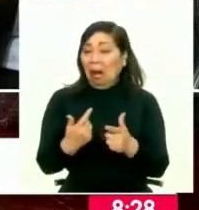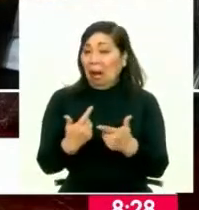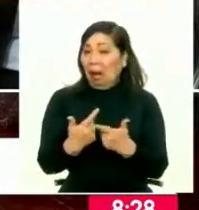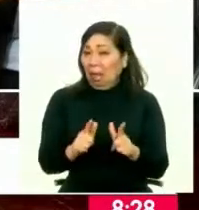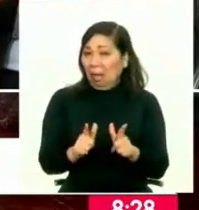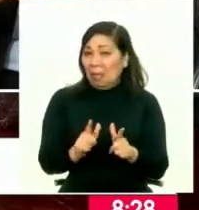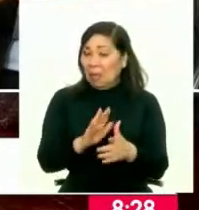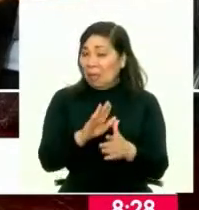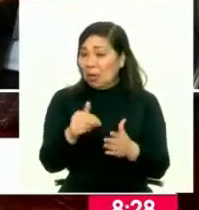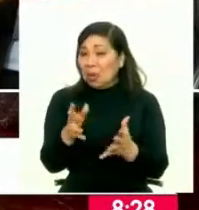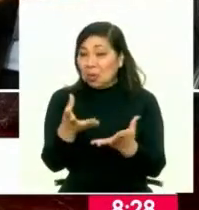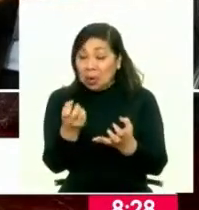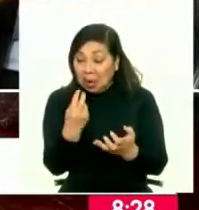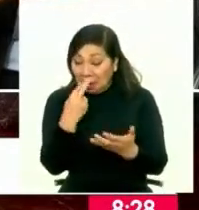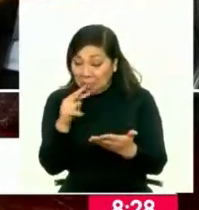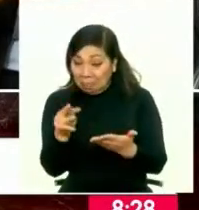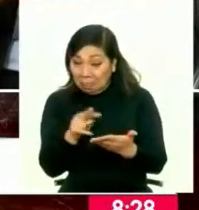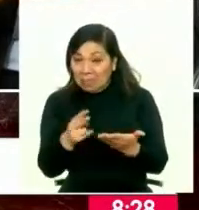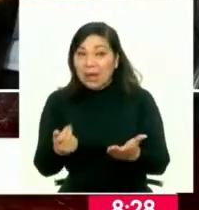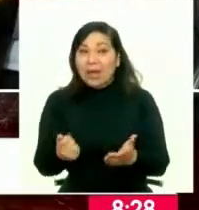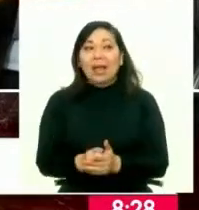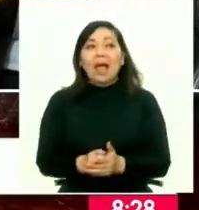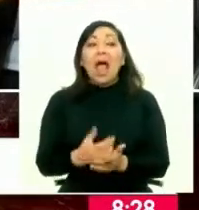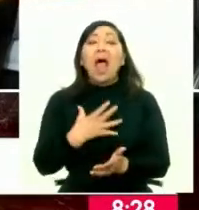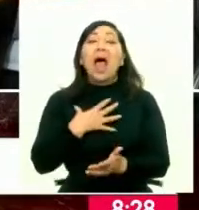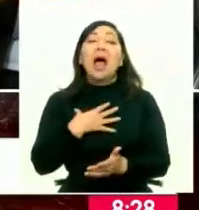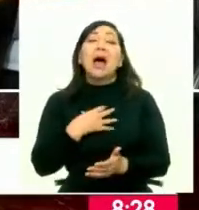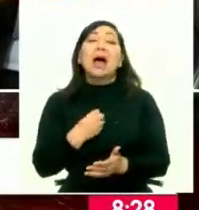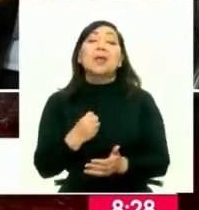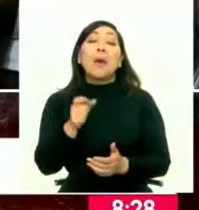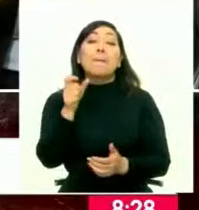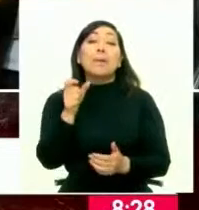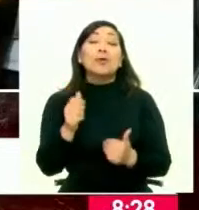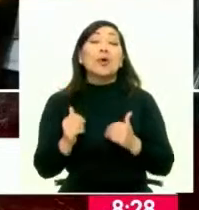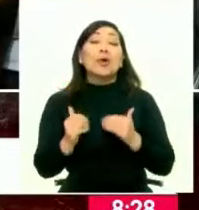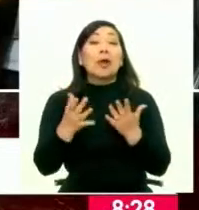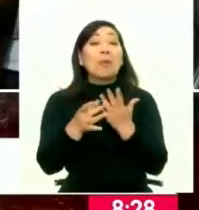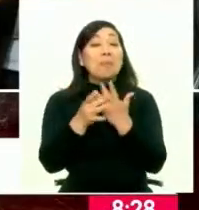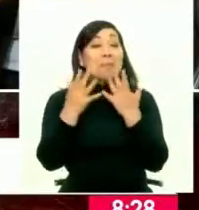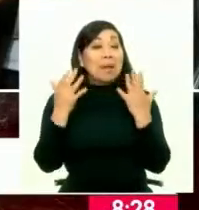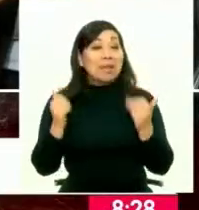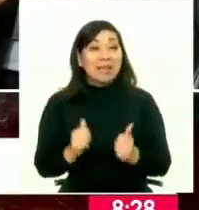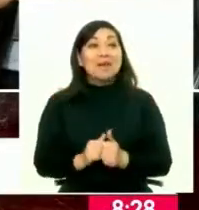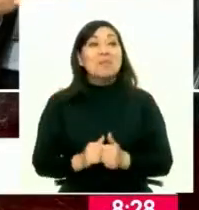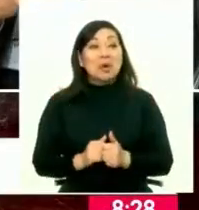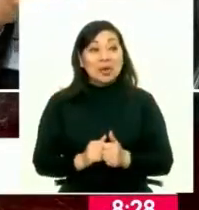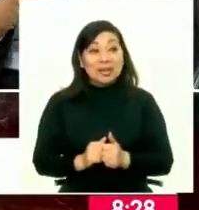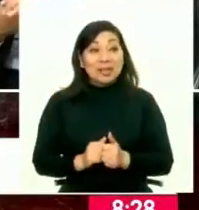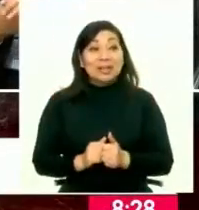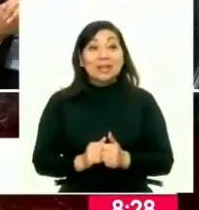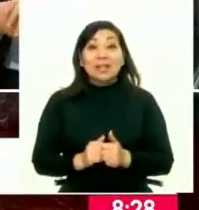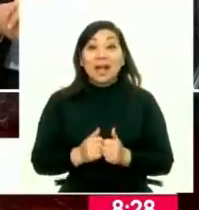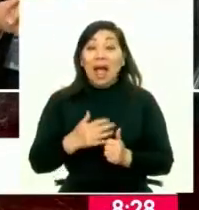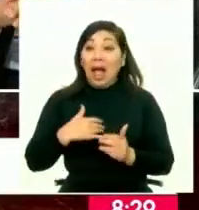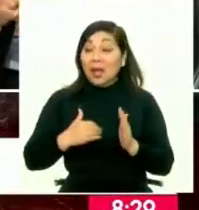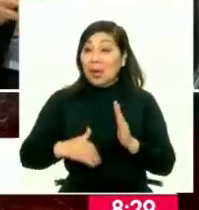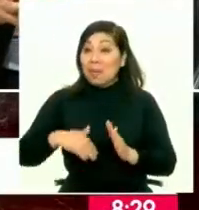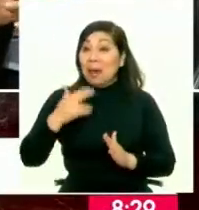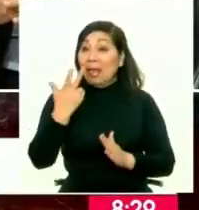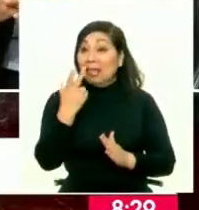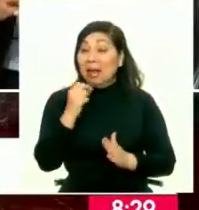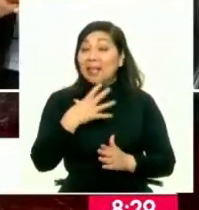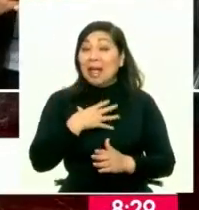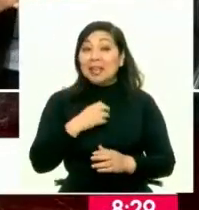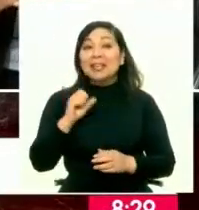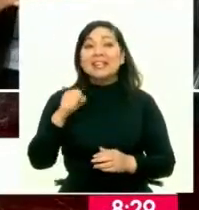libre acceso en realidad para todos los peruanos, es la edad a la que las personas ahora se están casando. Veo que pasan los 30 años, ¿no?